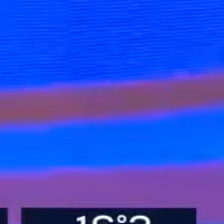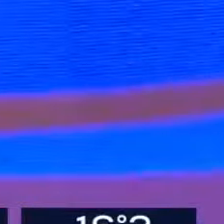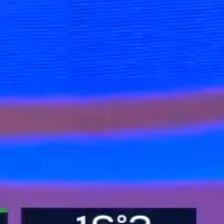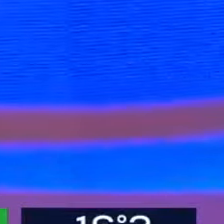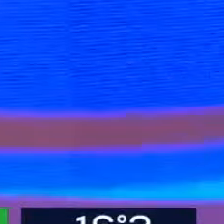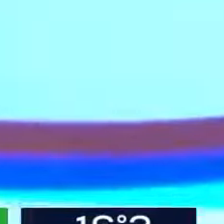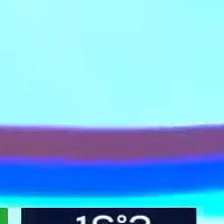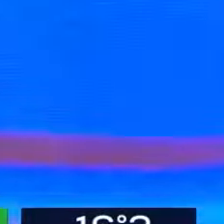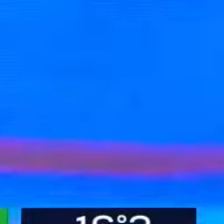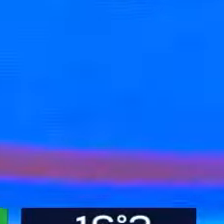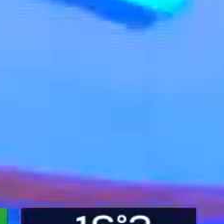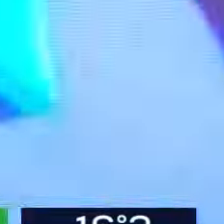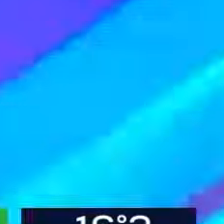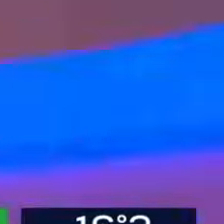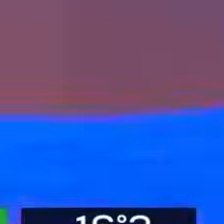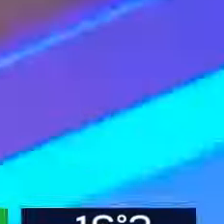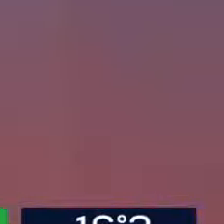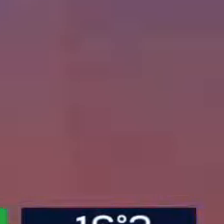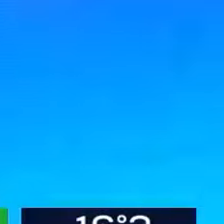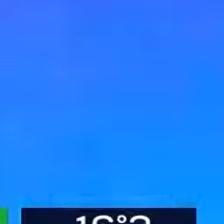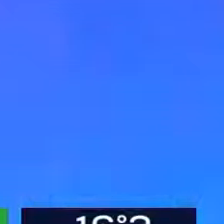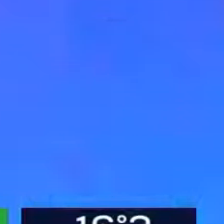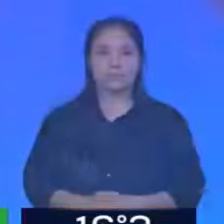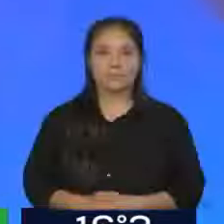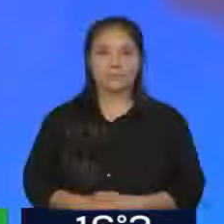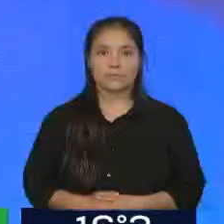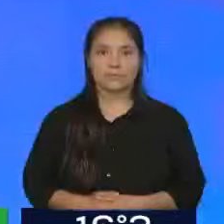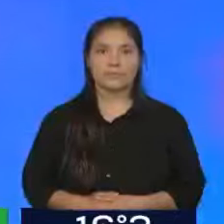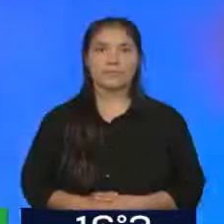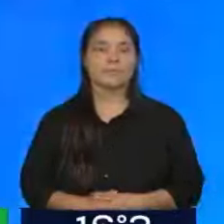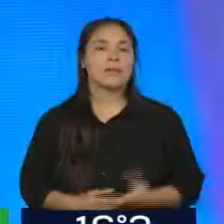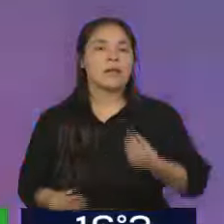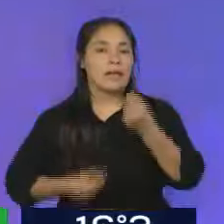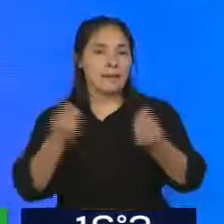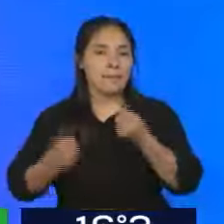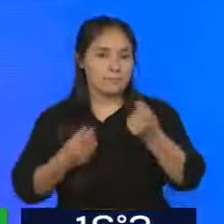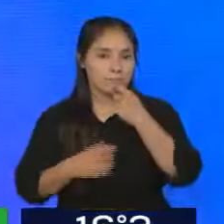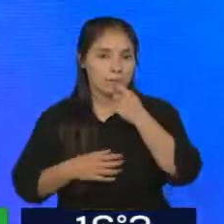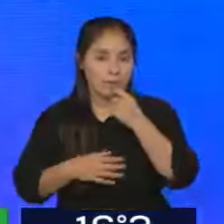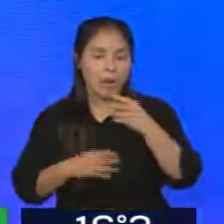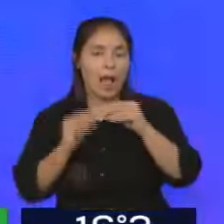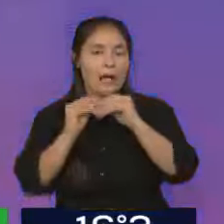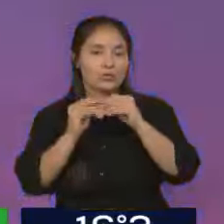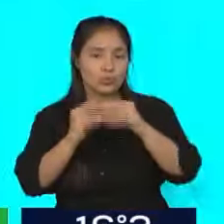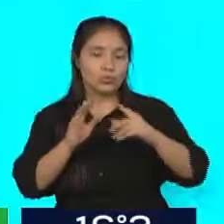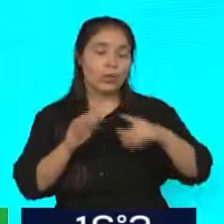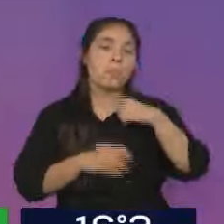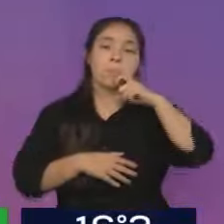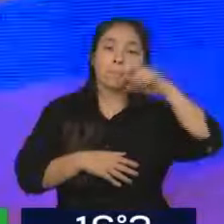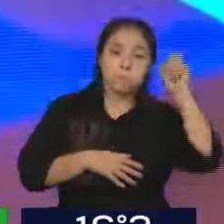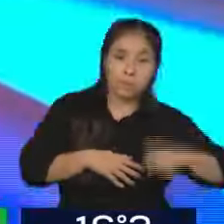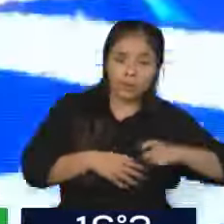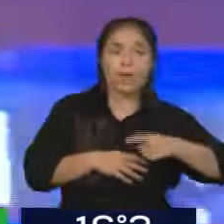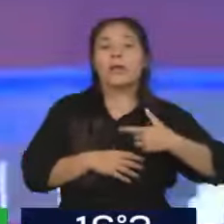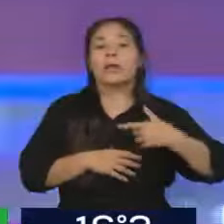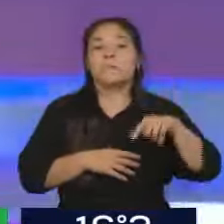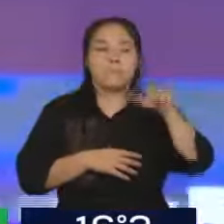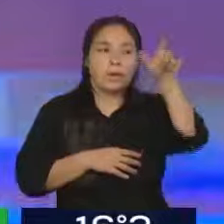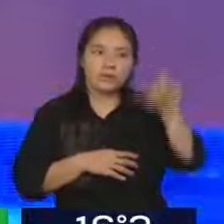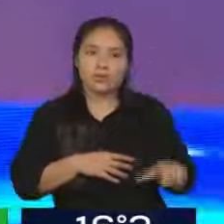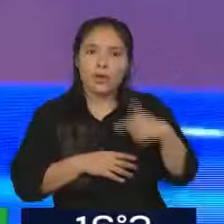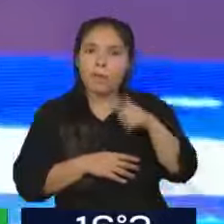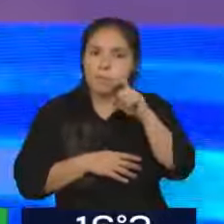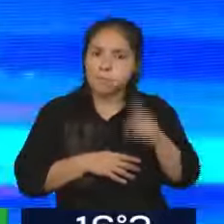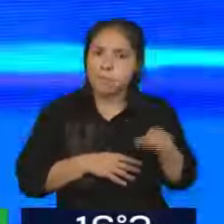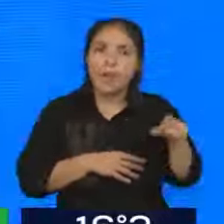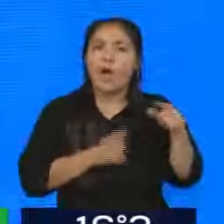esos